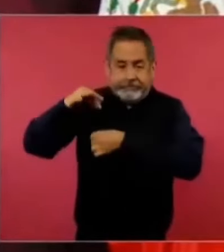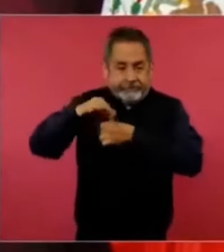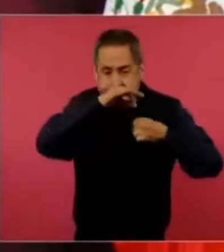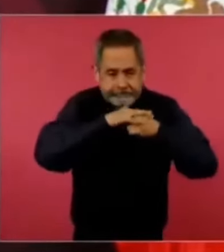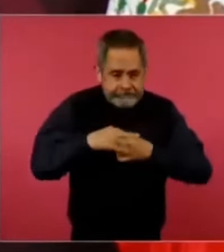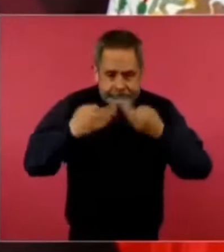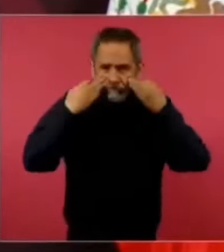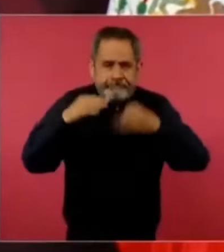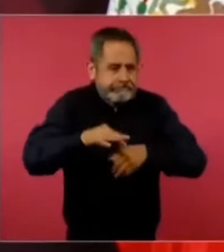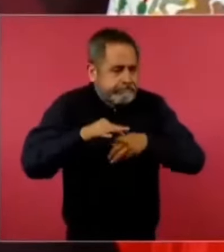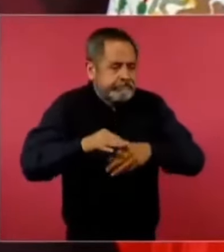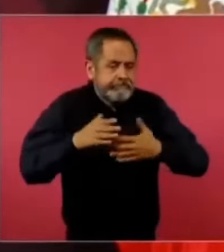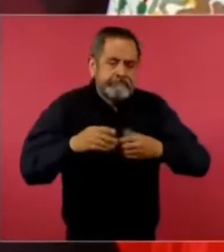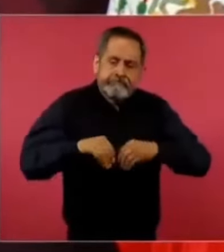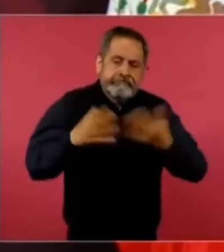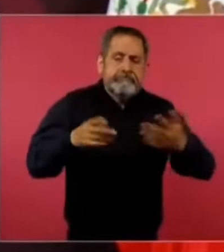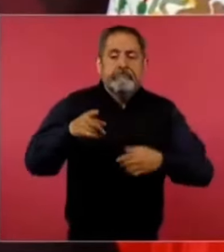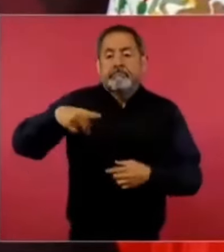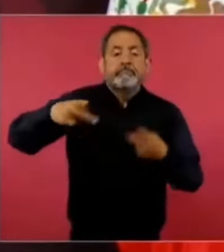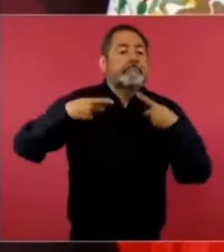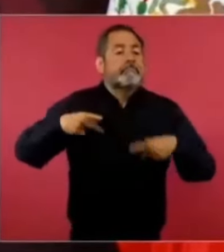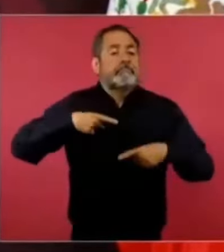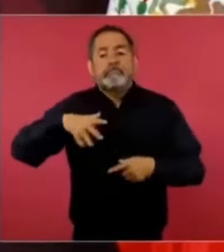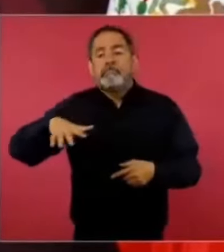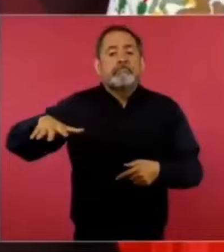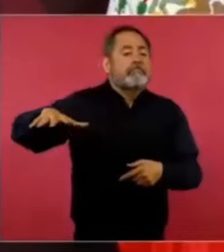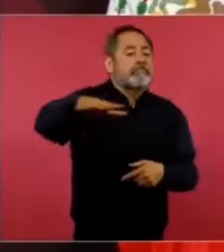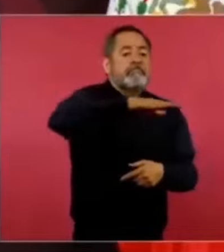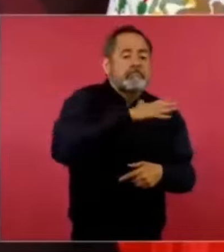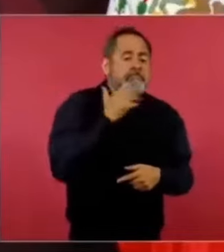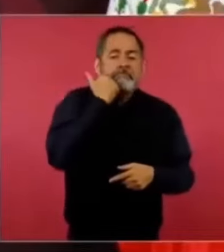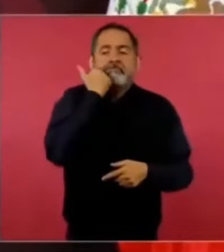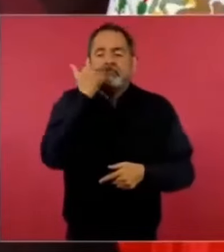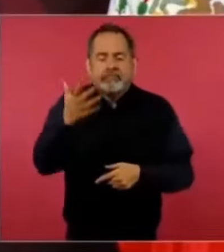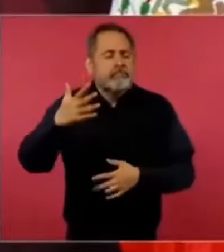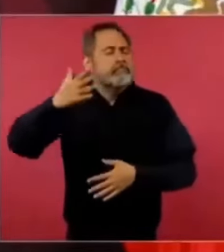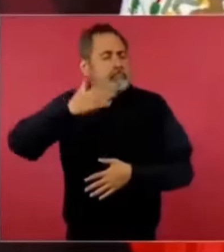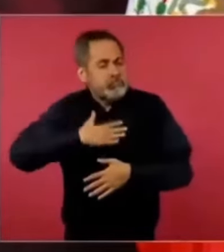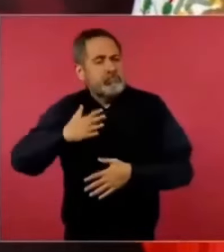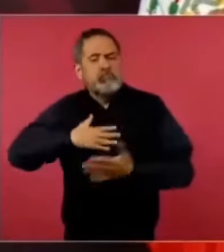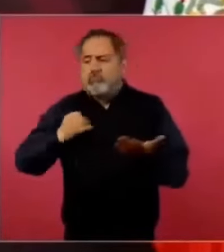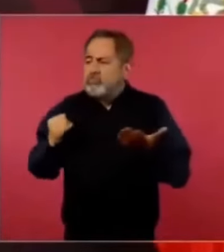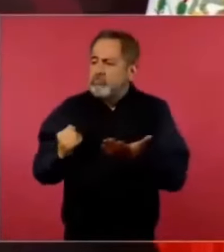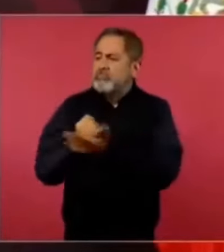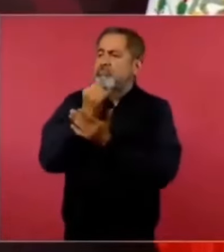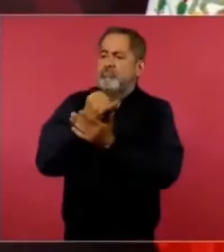el pueblo quiere ser el arquitecto de su propio destino,